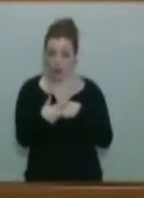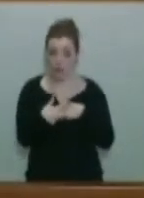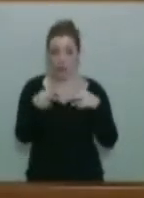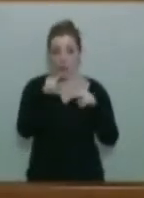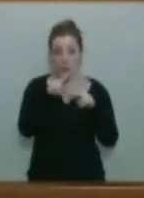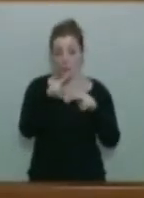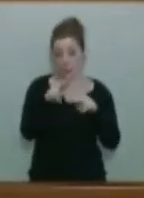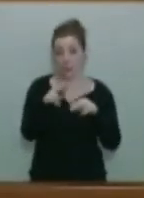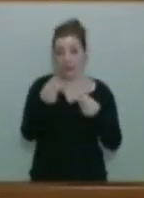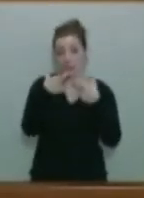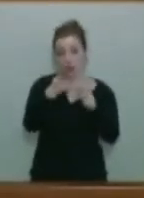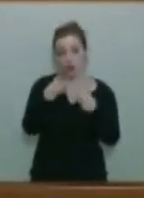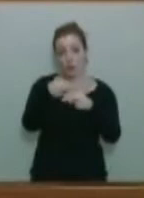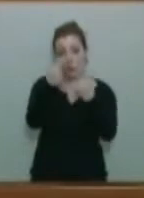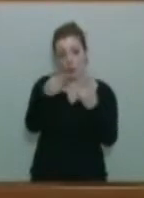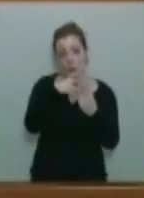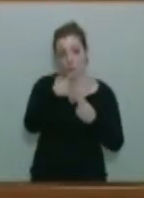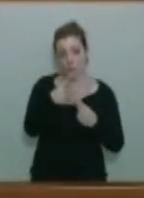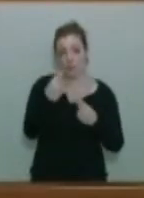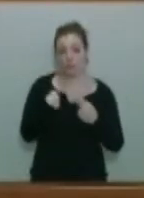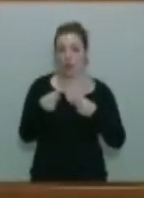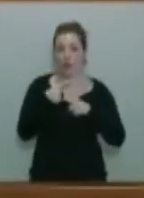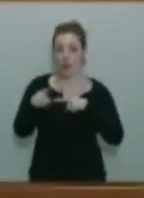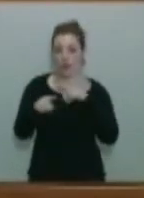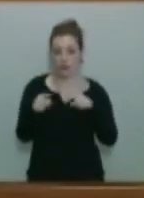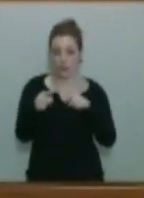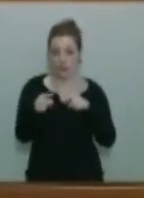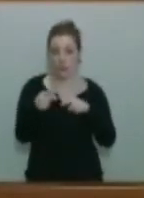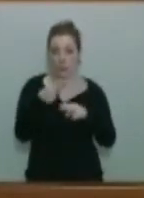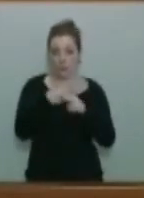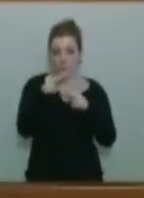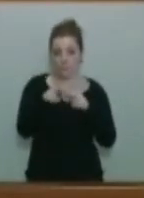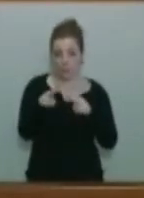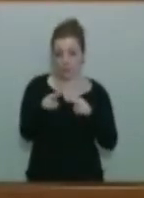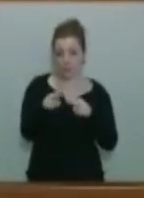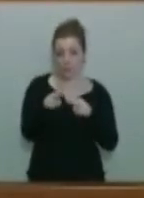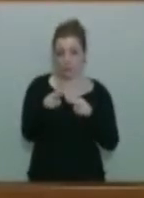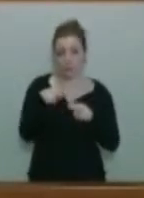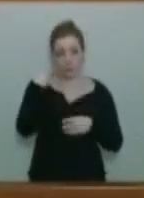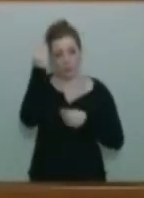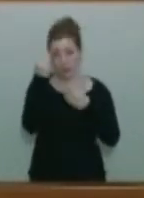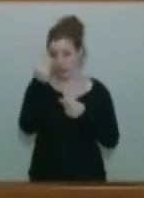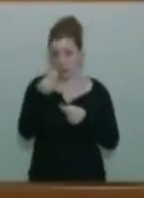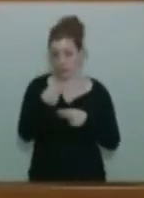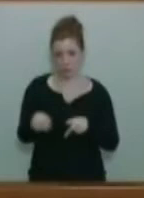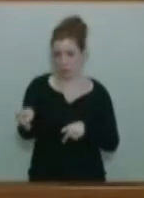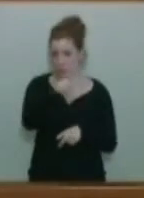principal sector público sujeto a una decisión política del órgano legislativo, que es esta Cámara. Me parece un disparate.